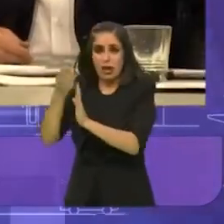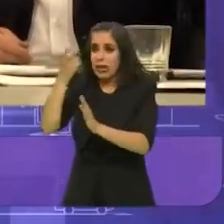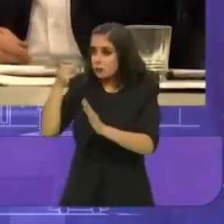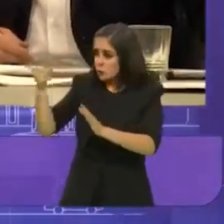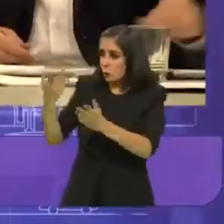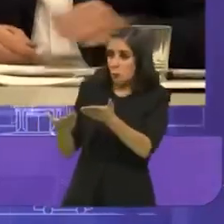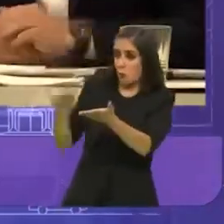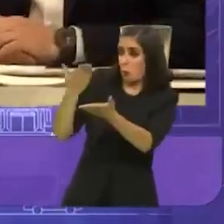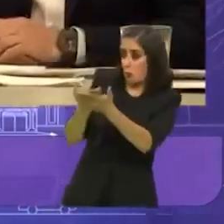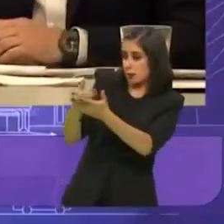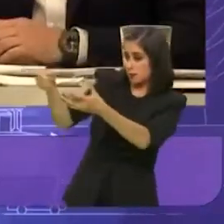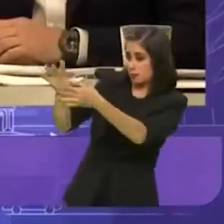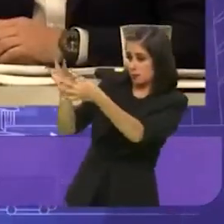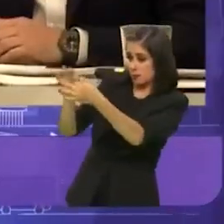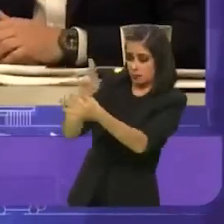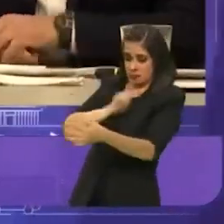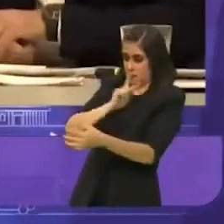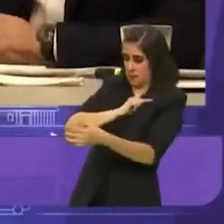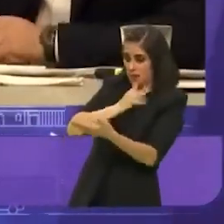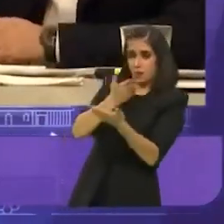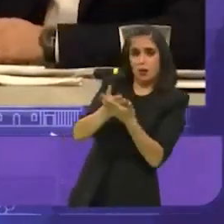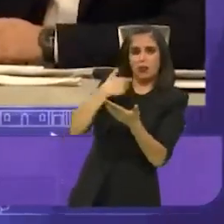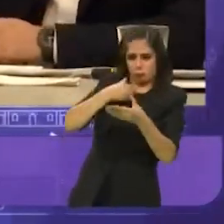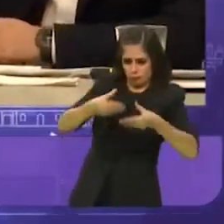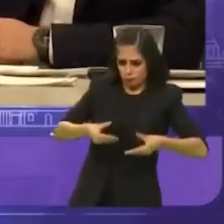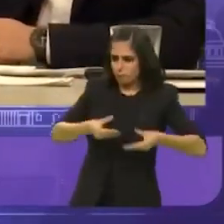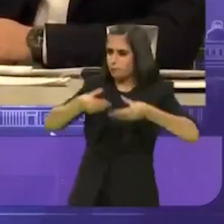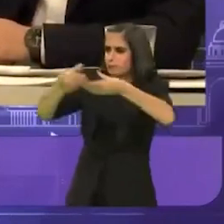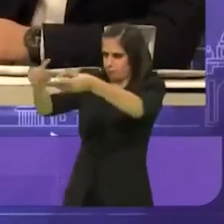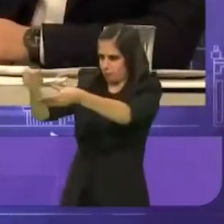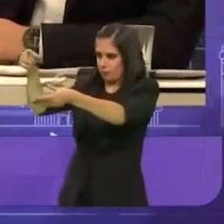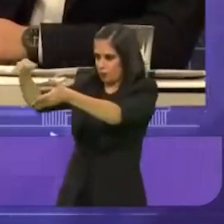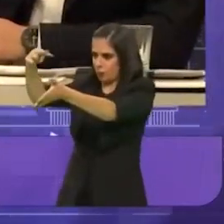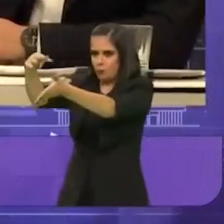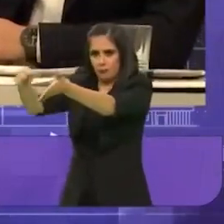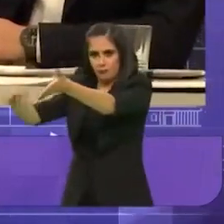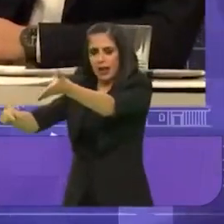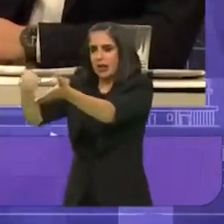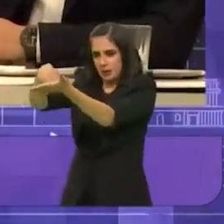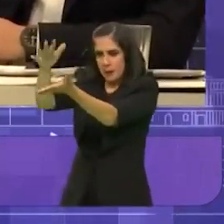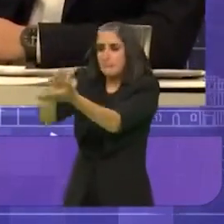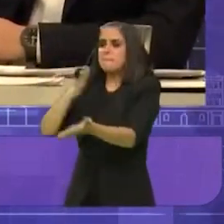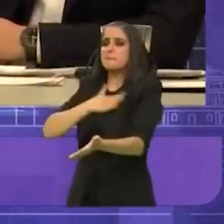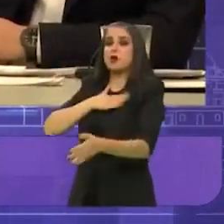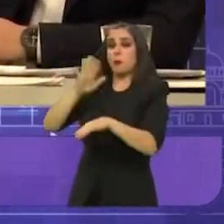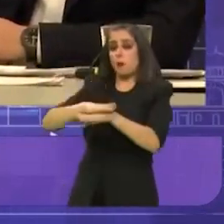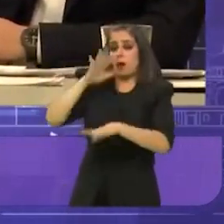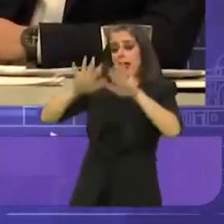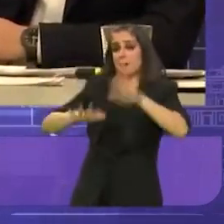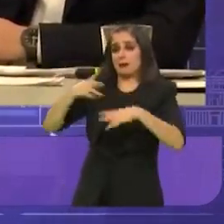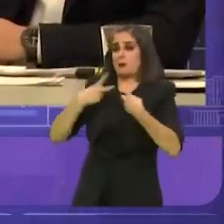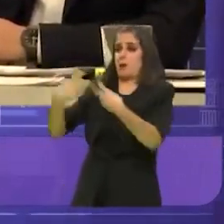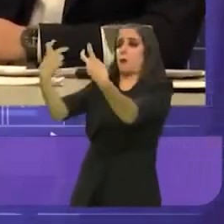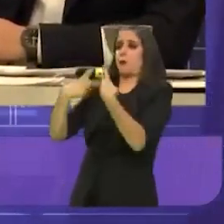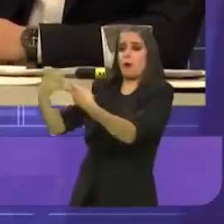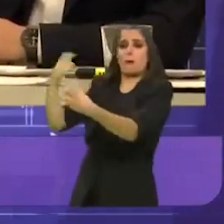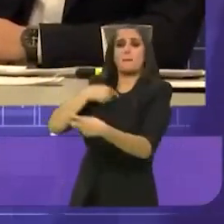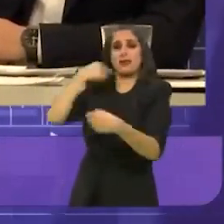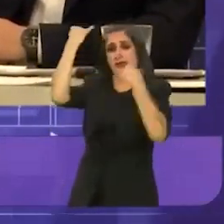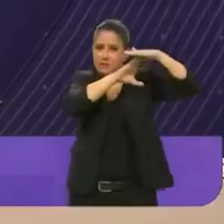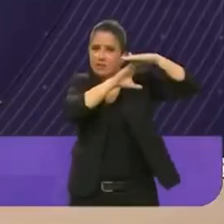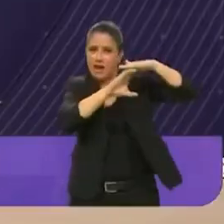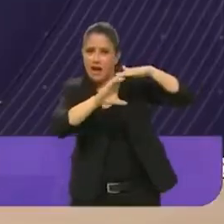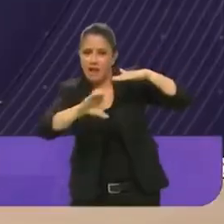te lo agradezco. Pero te doy mi libro. Por lo menos sítenme, porque ya ven que eso del plagio se ve muy mal. Brugada